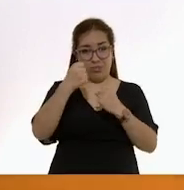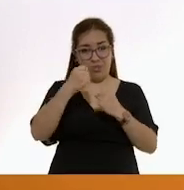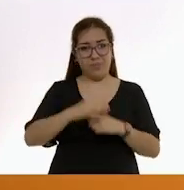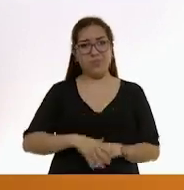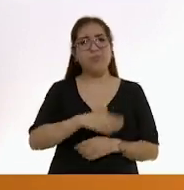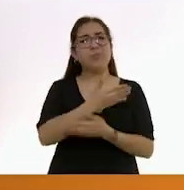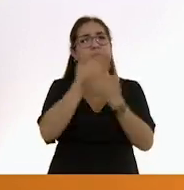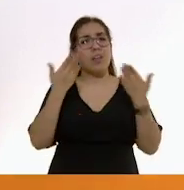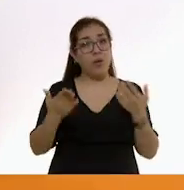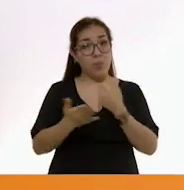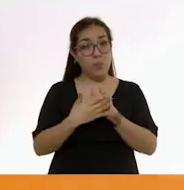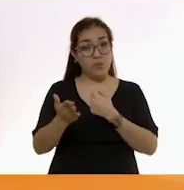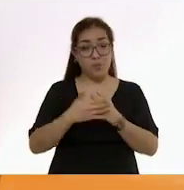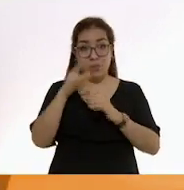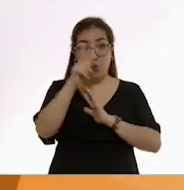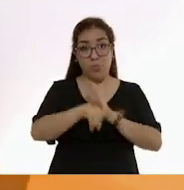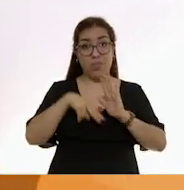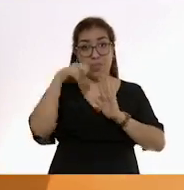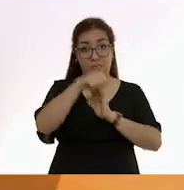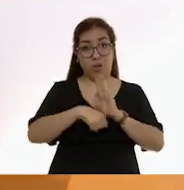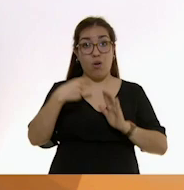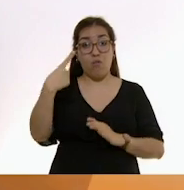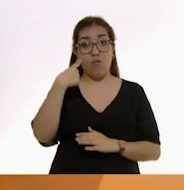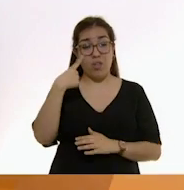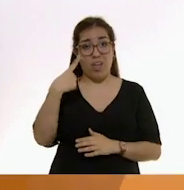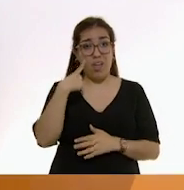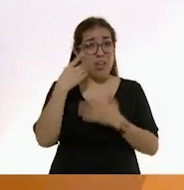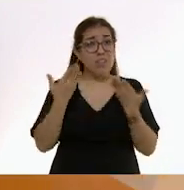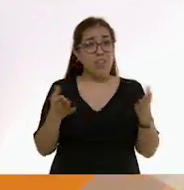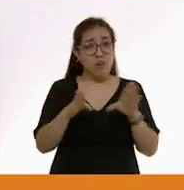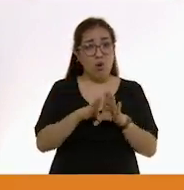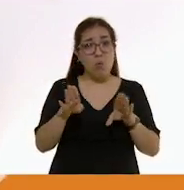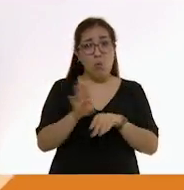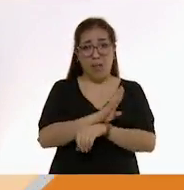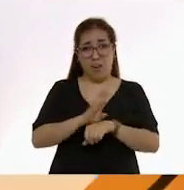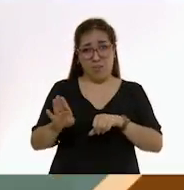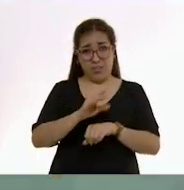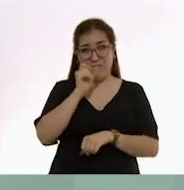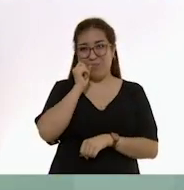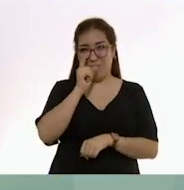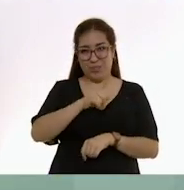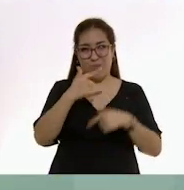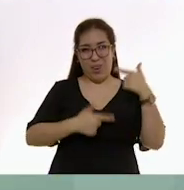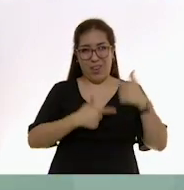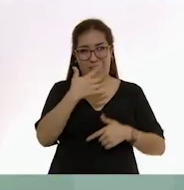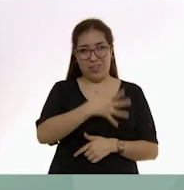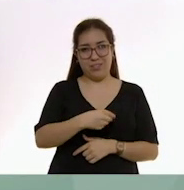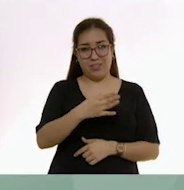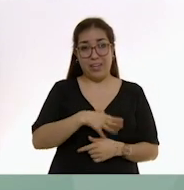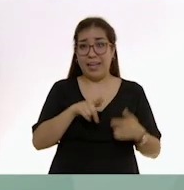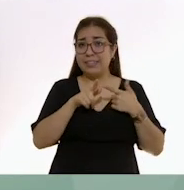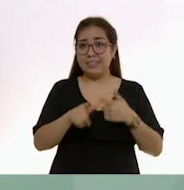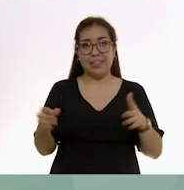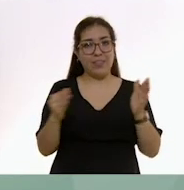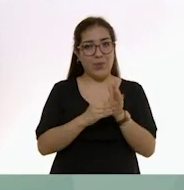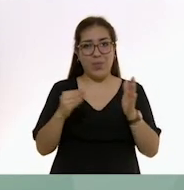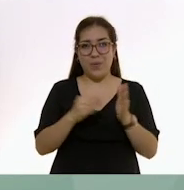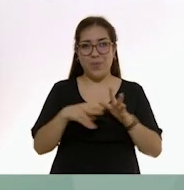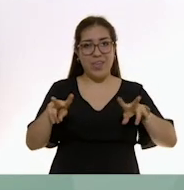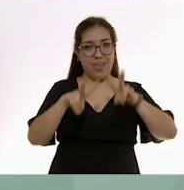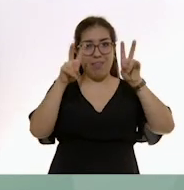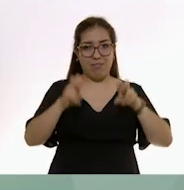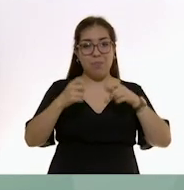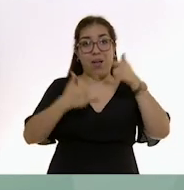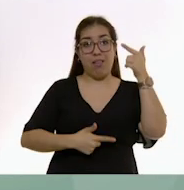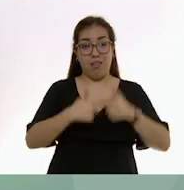Descubre en el siguiente vídeo algunas de las ventajas de la lactancia. Continuaremos hablando de lo importante que es la lactancia